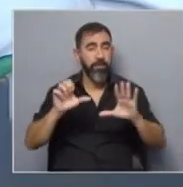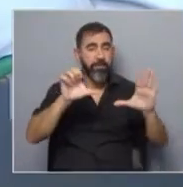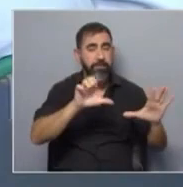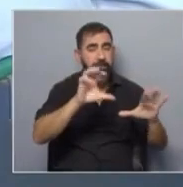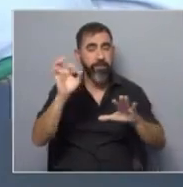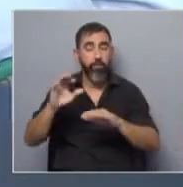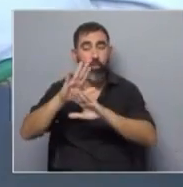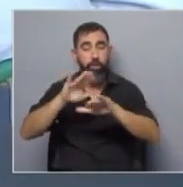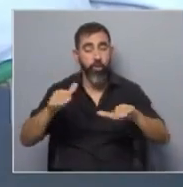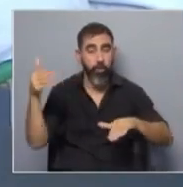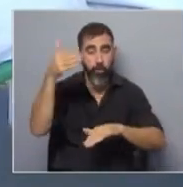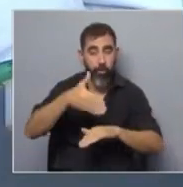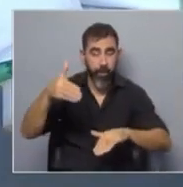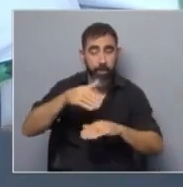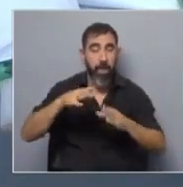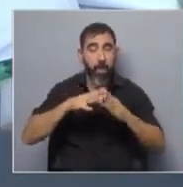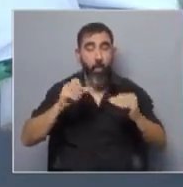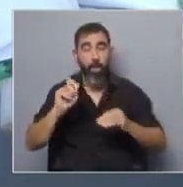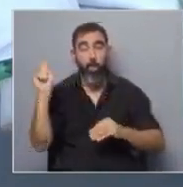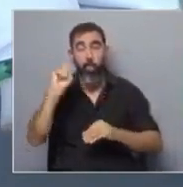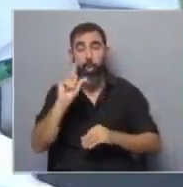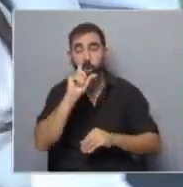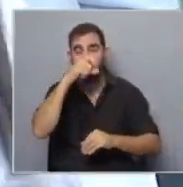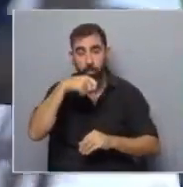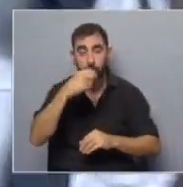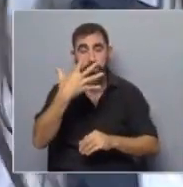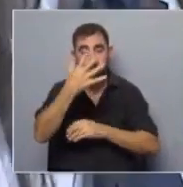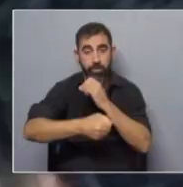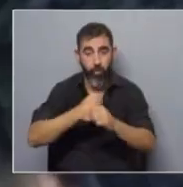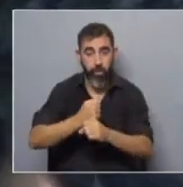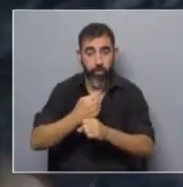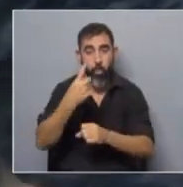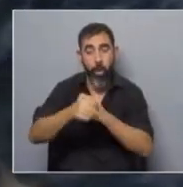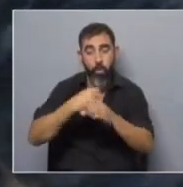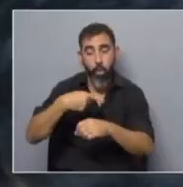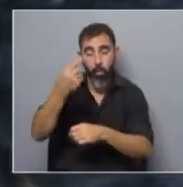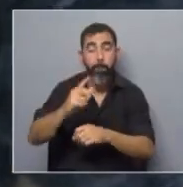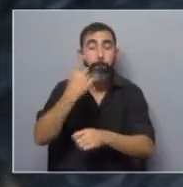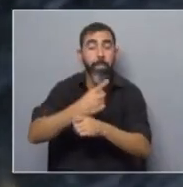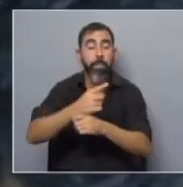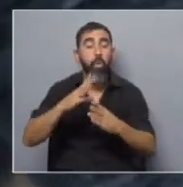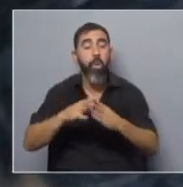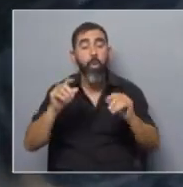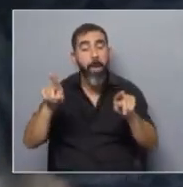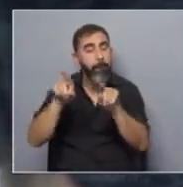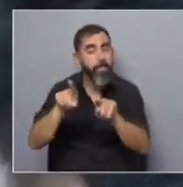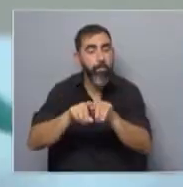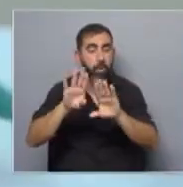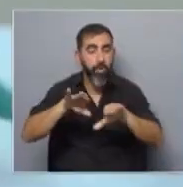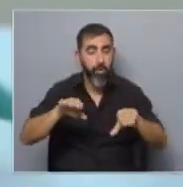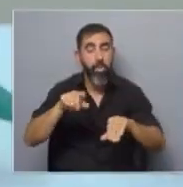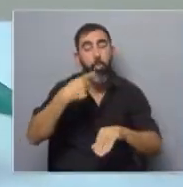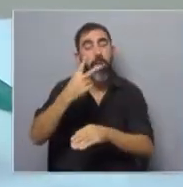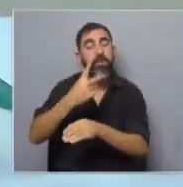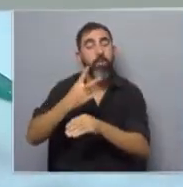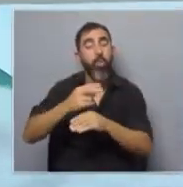niños que participaron de escuelas públicas de Montevideo, de nivel 5, y un año después fuimos a primero a ver a esos mismos niños y un año después